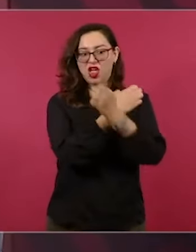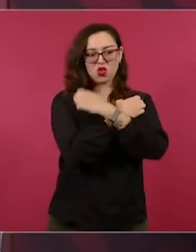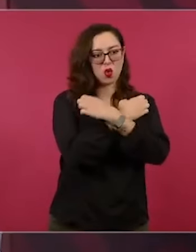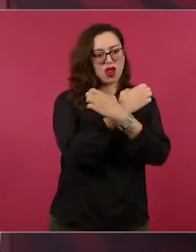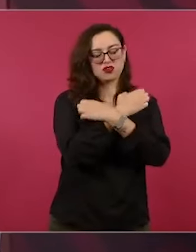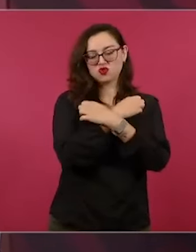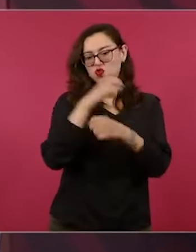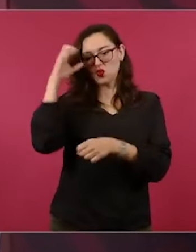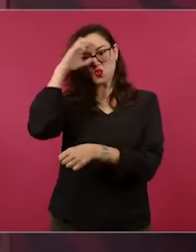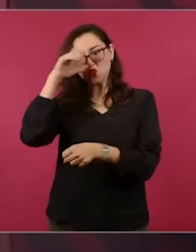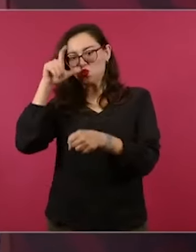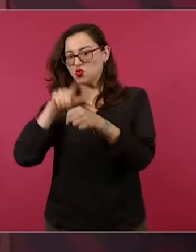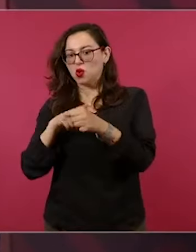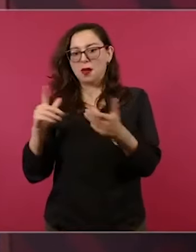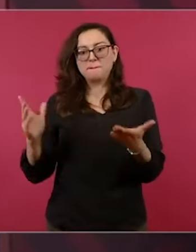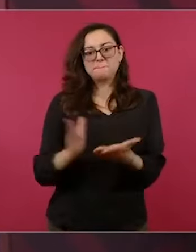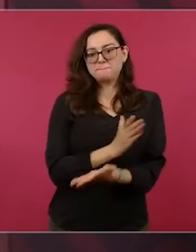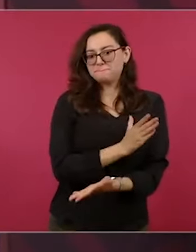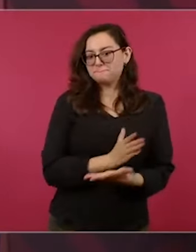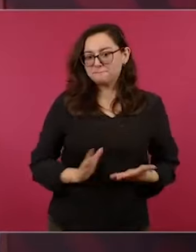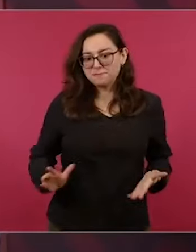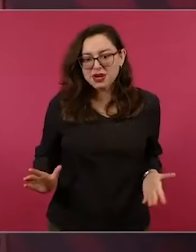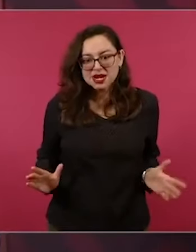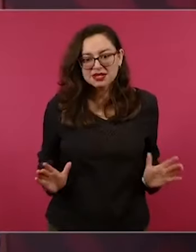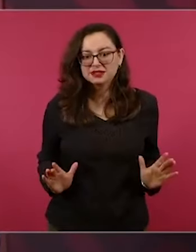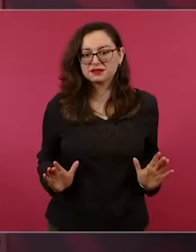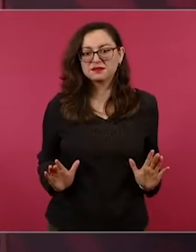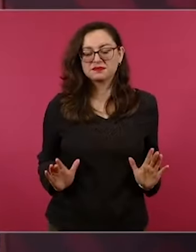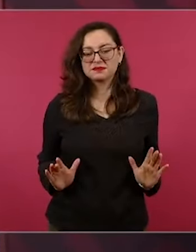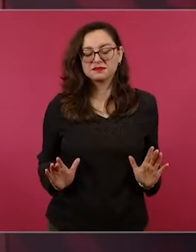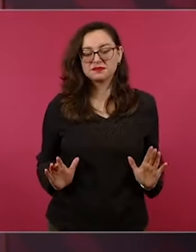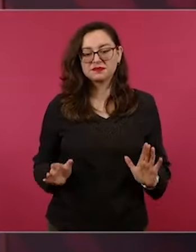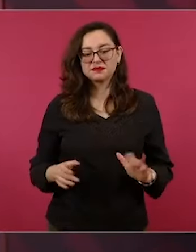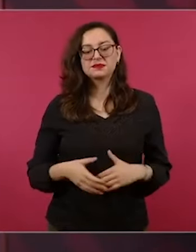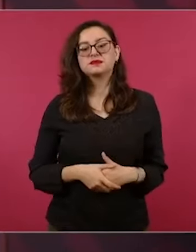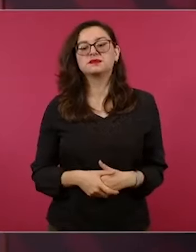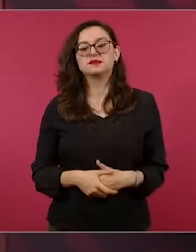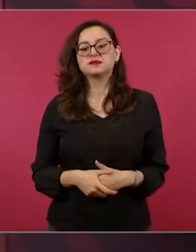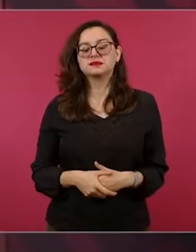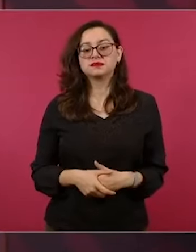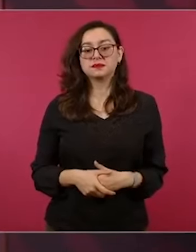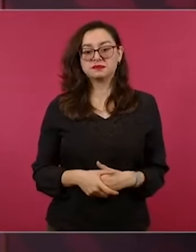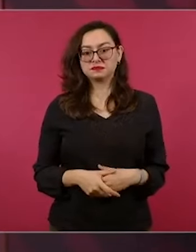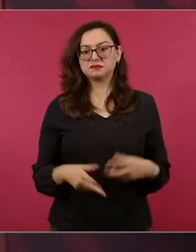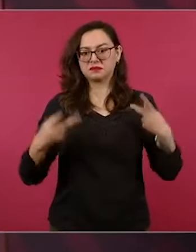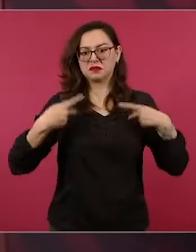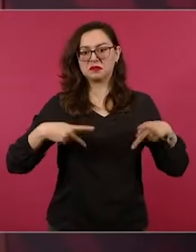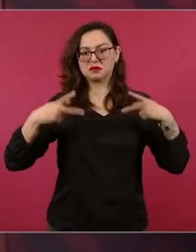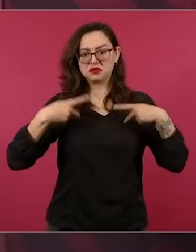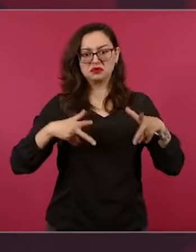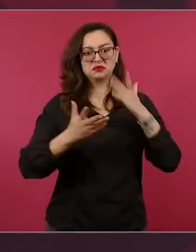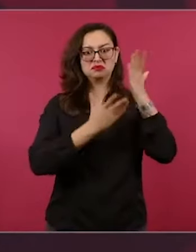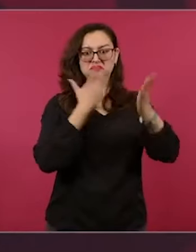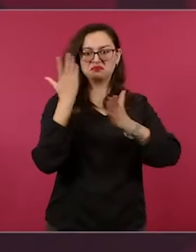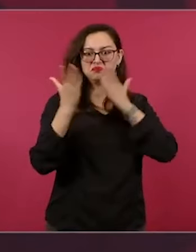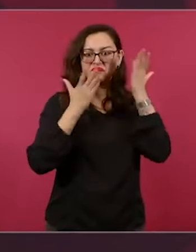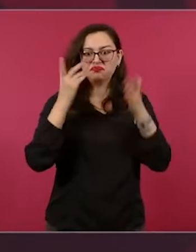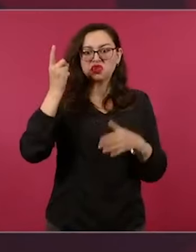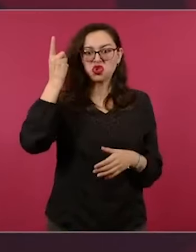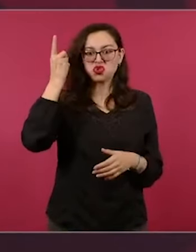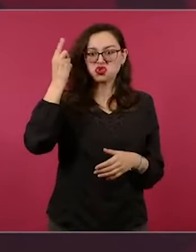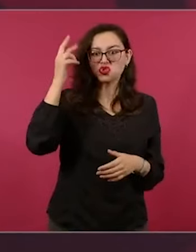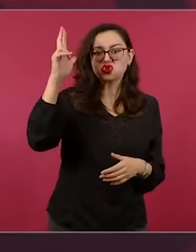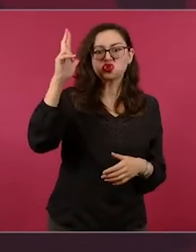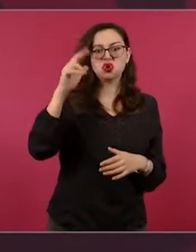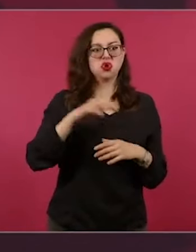es decir, quienes terminaron un posgrado, una